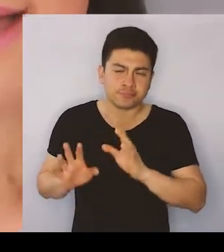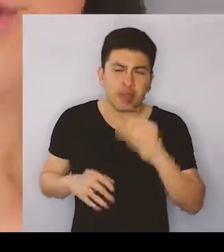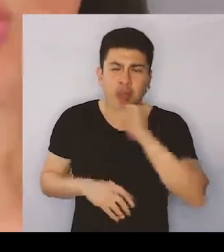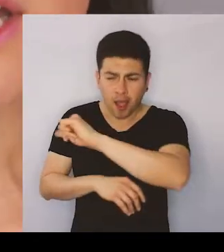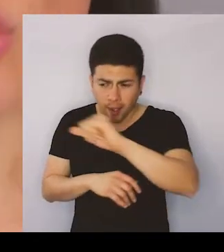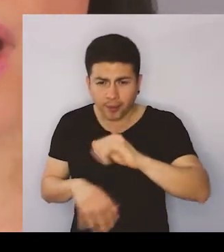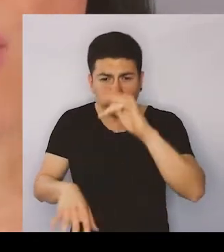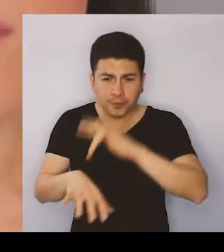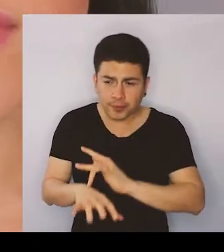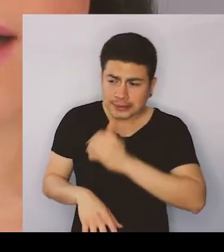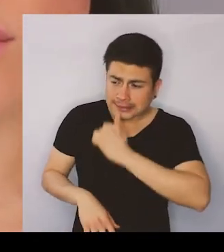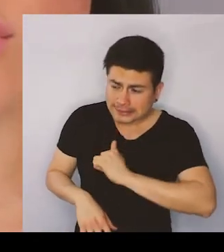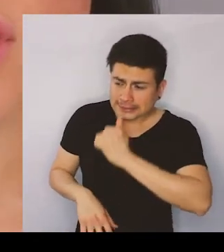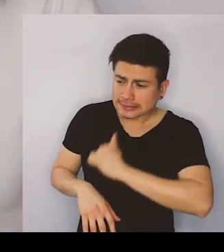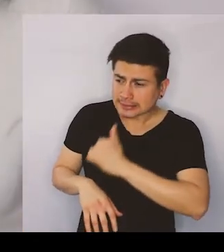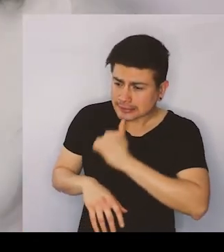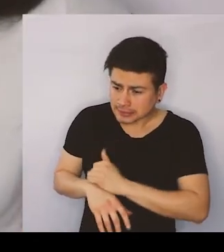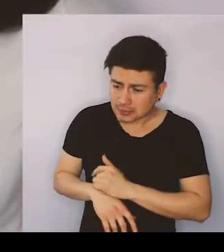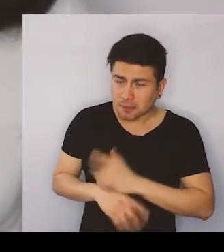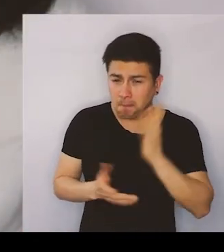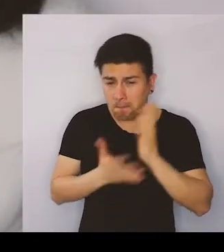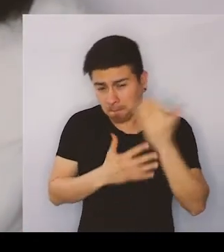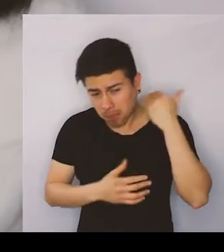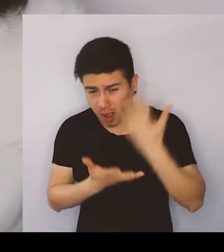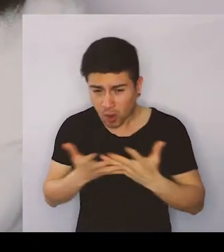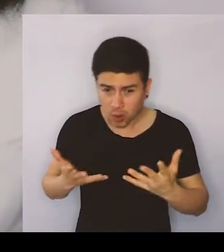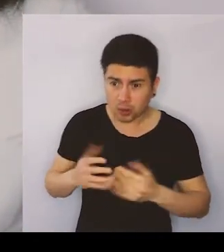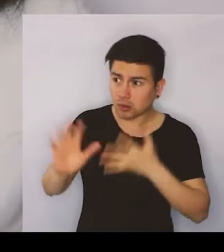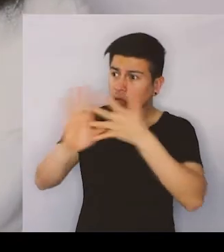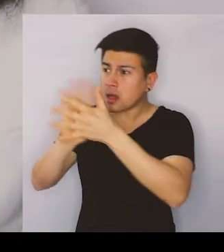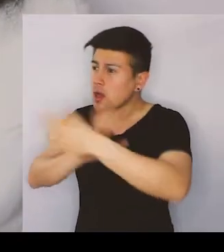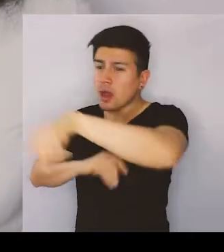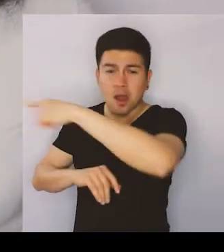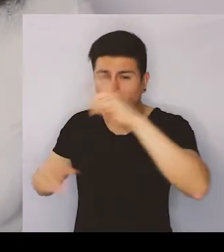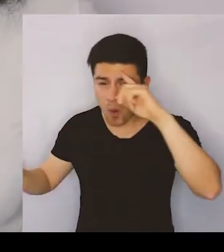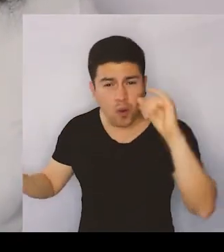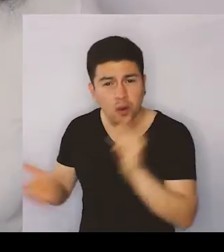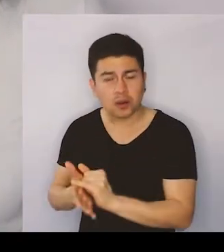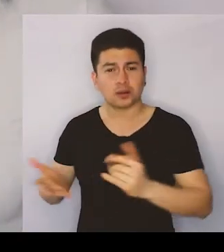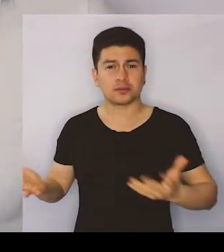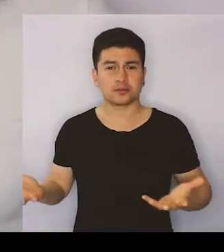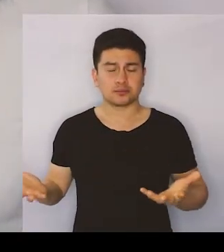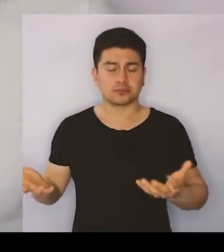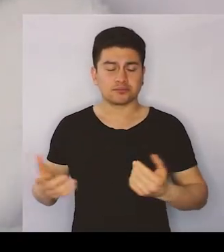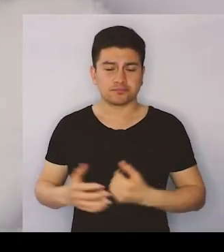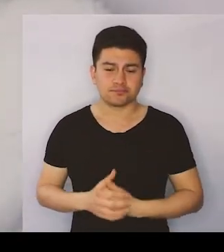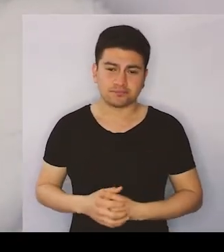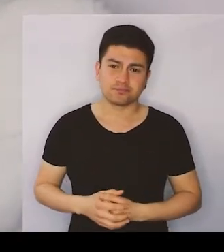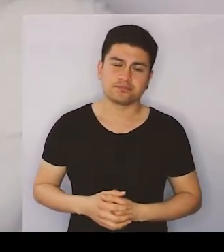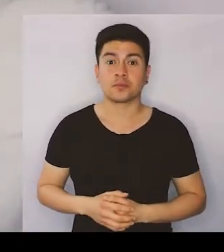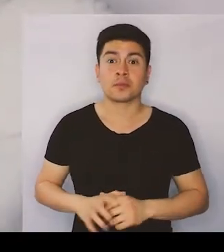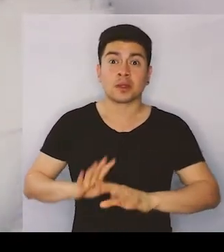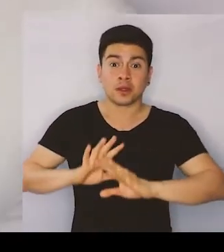Es lo que toca aguantarnos y además no nos creen Ay, no, tenaz